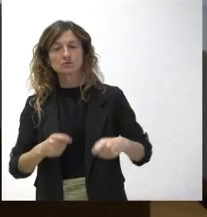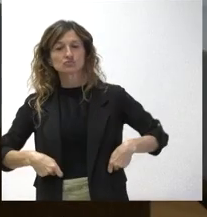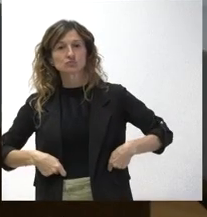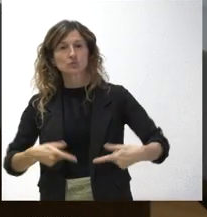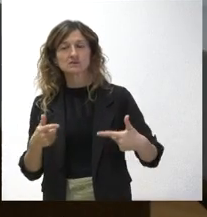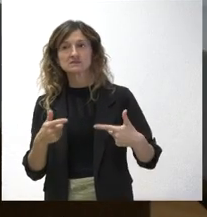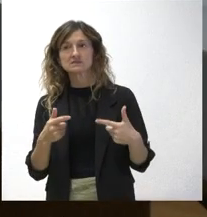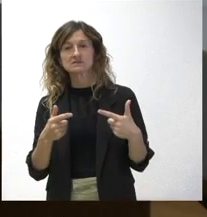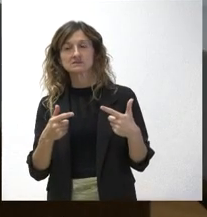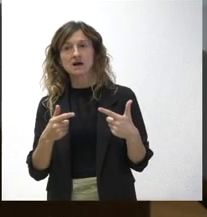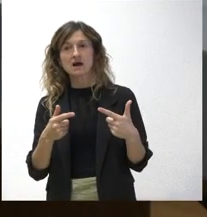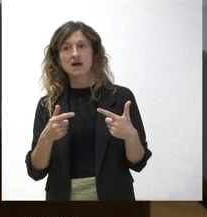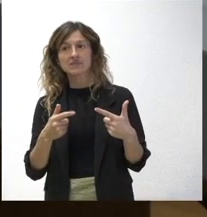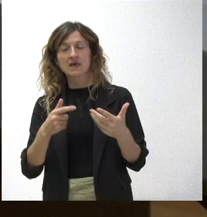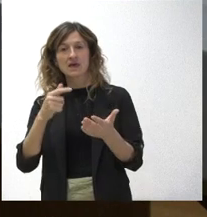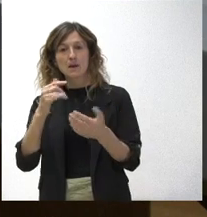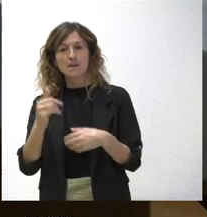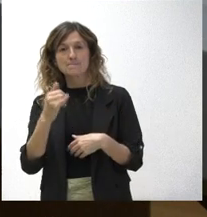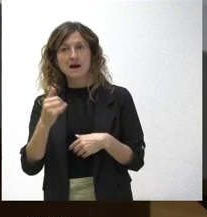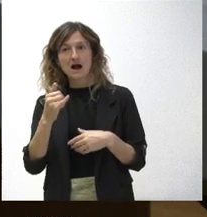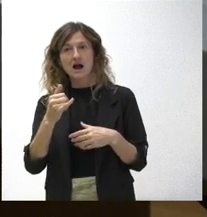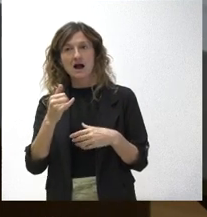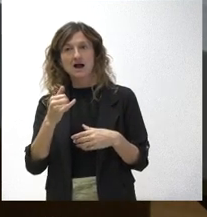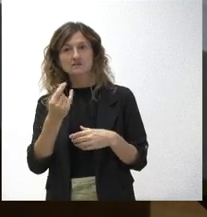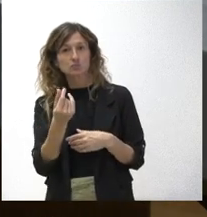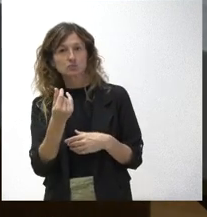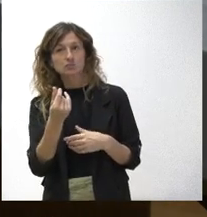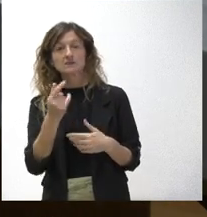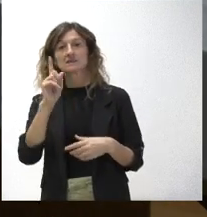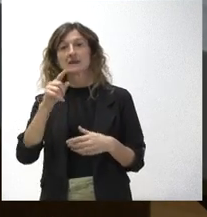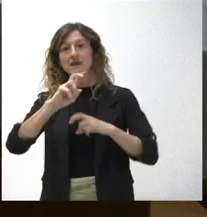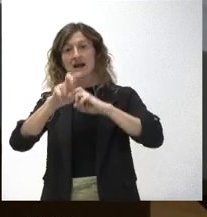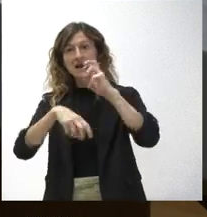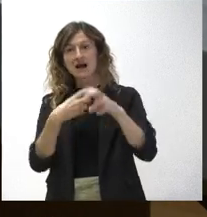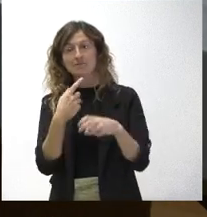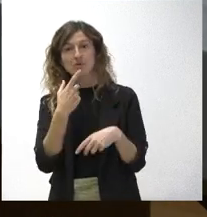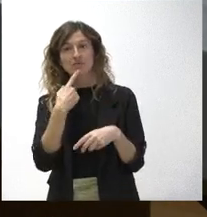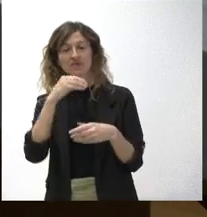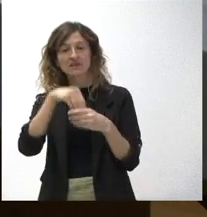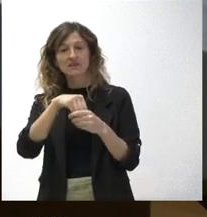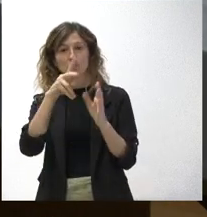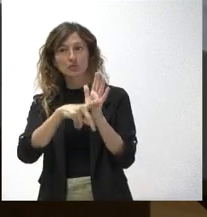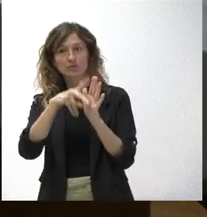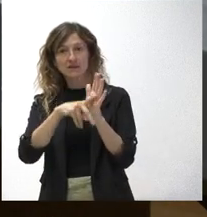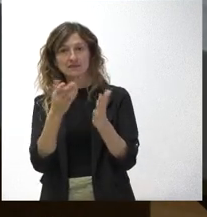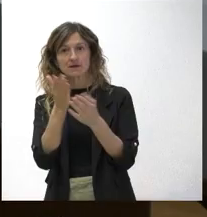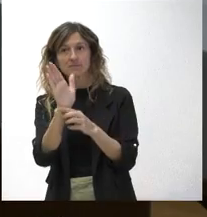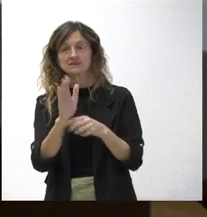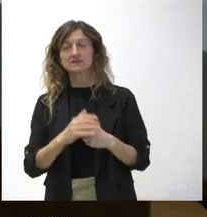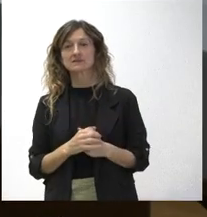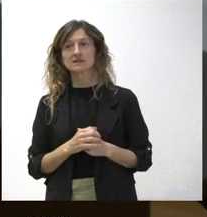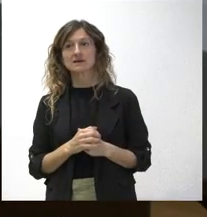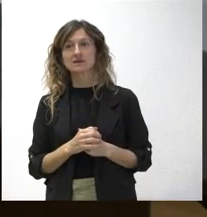incremento de bajas y los cambios introducidos dentro de la normativa que hoy nos presenta, si